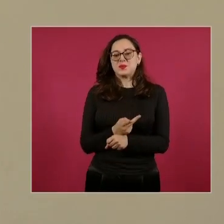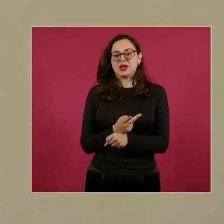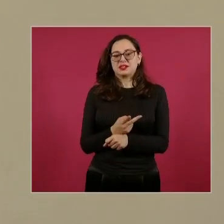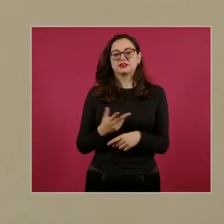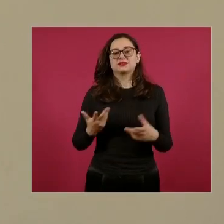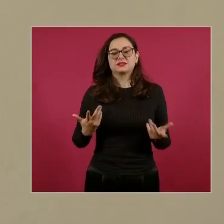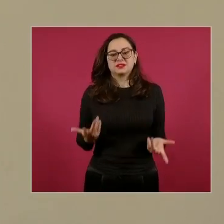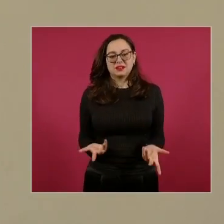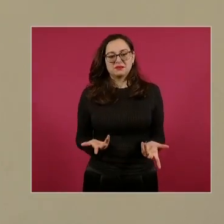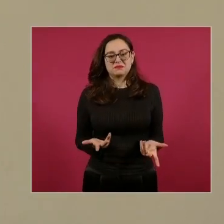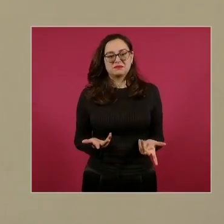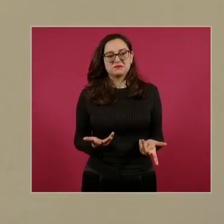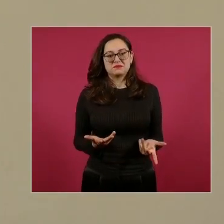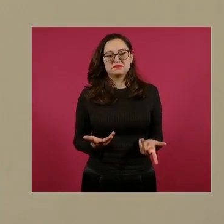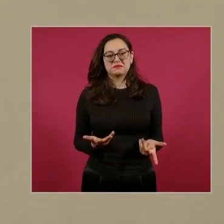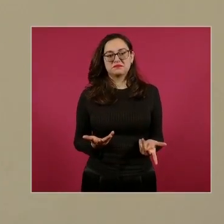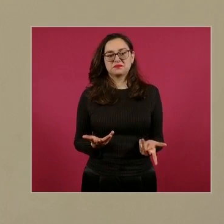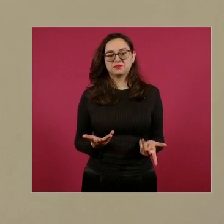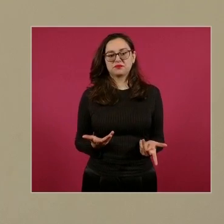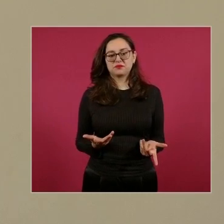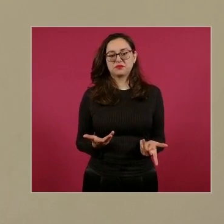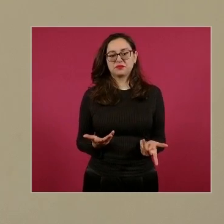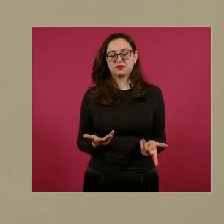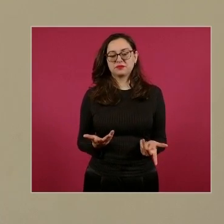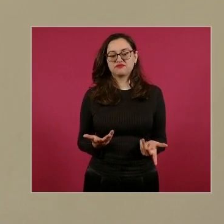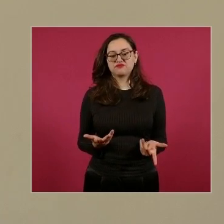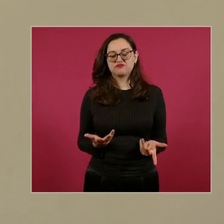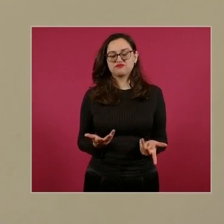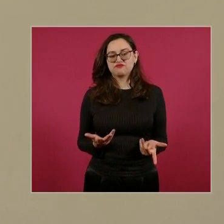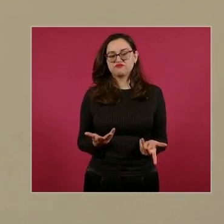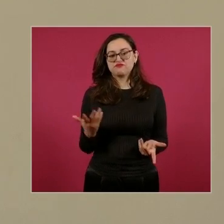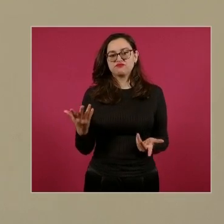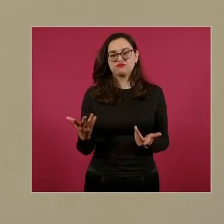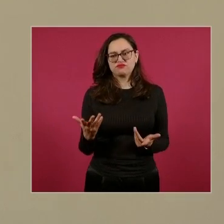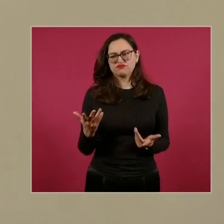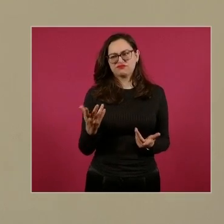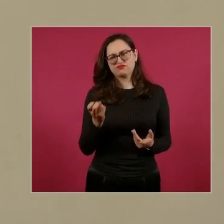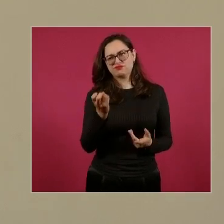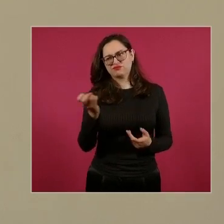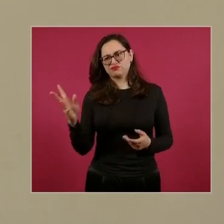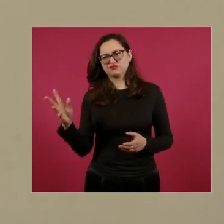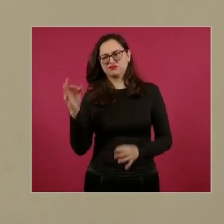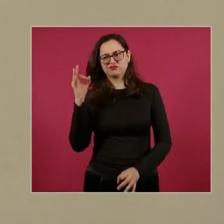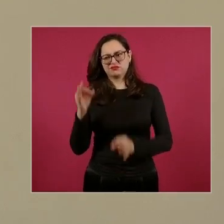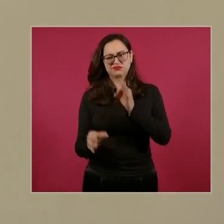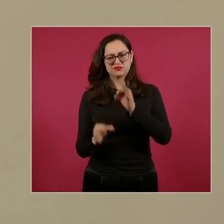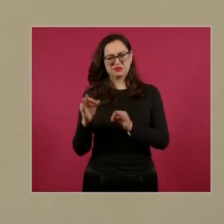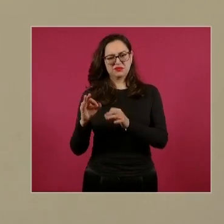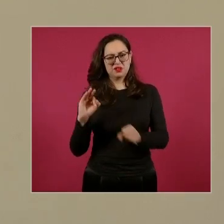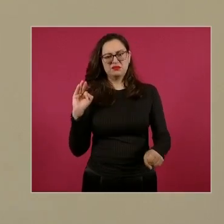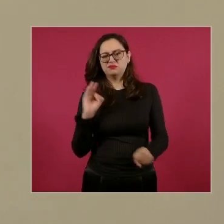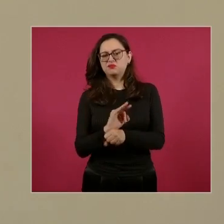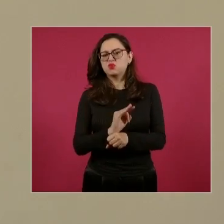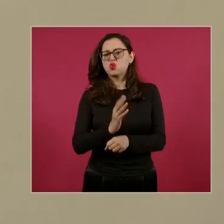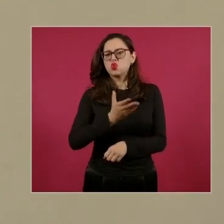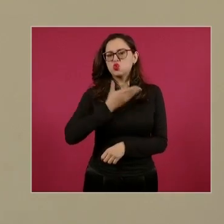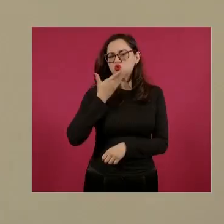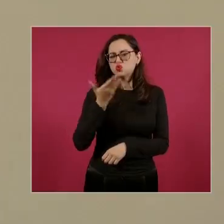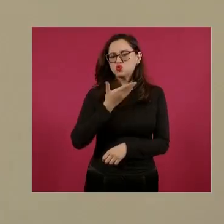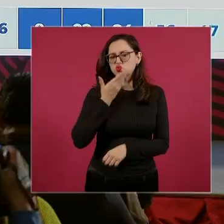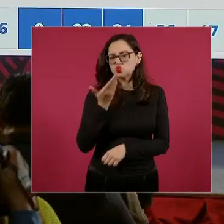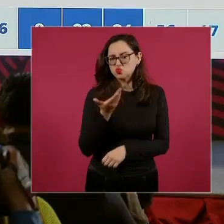las liberaciones pues se acostumbran a hacer